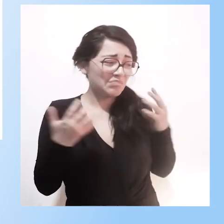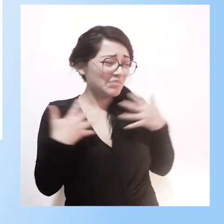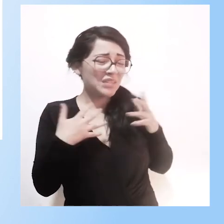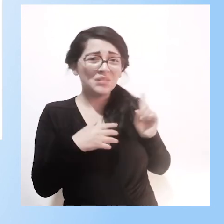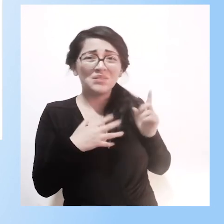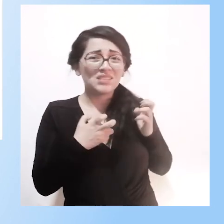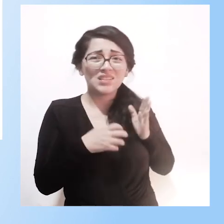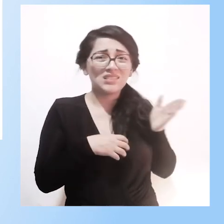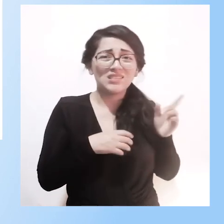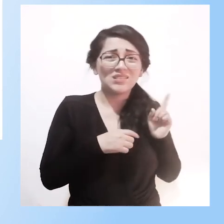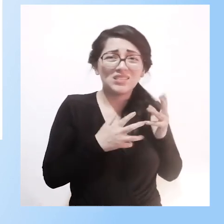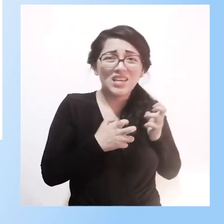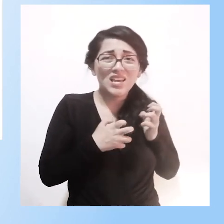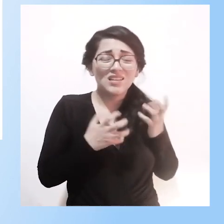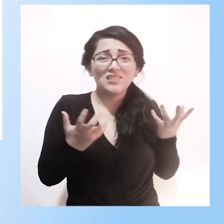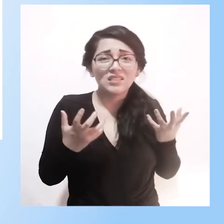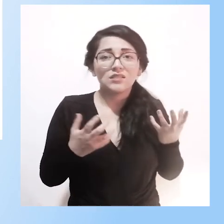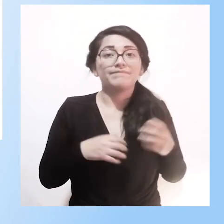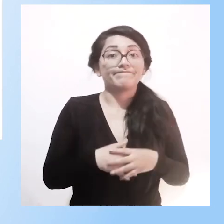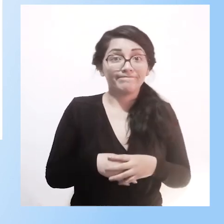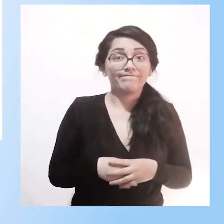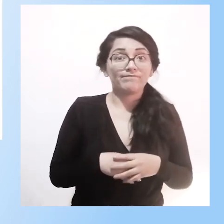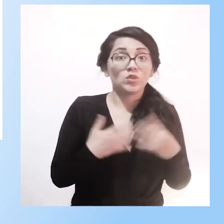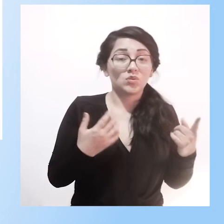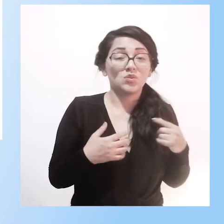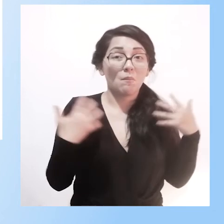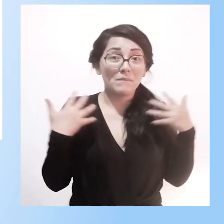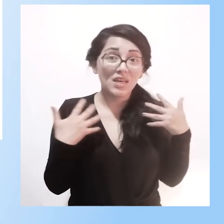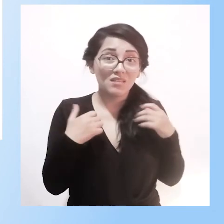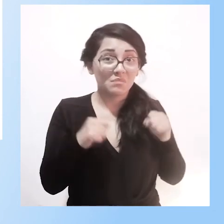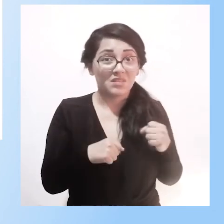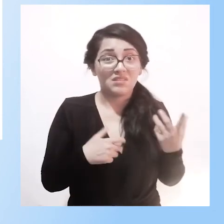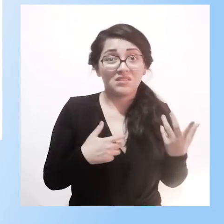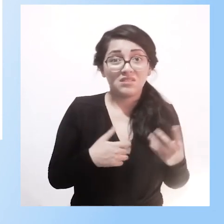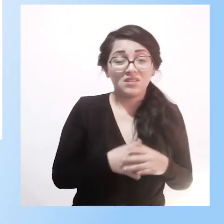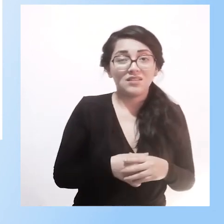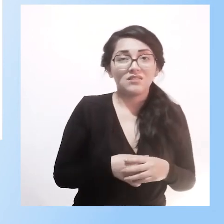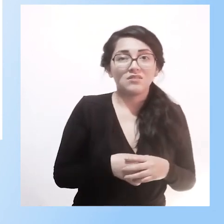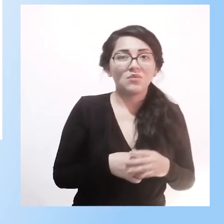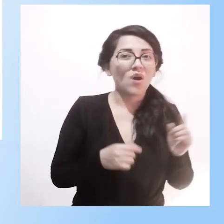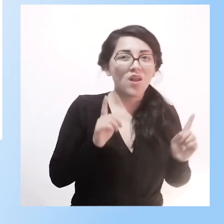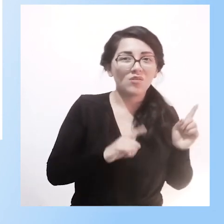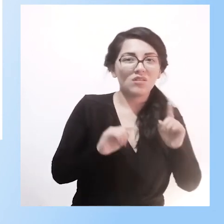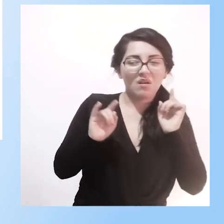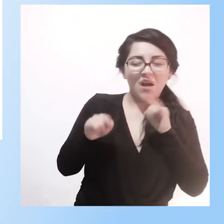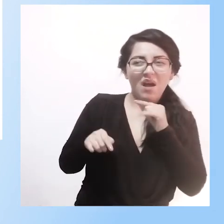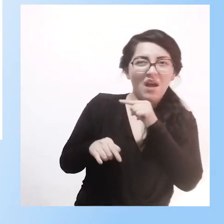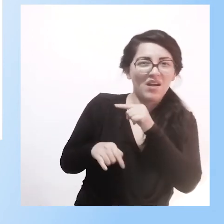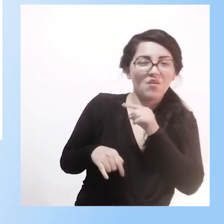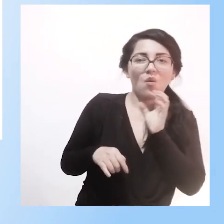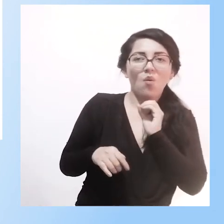de los estándares establecidos, que les ponen un rótulo, que les ponen una marca y